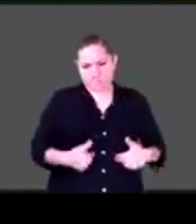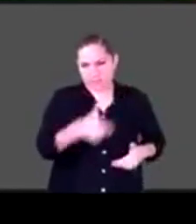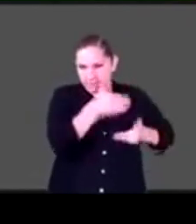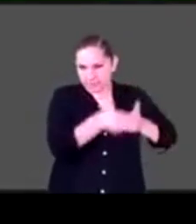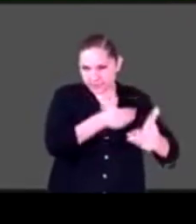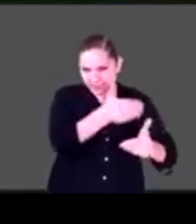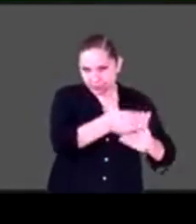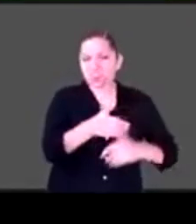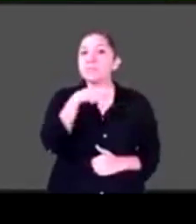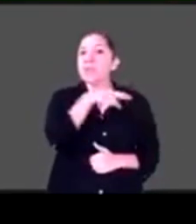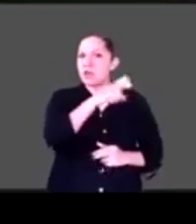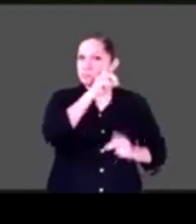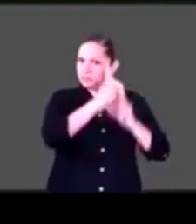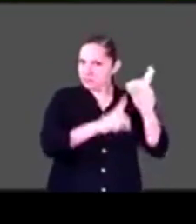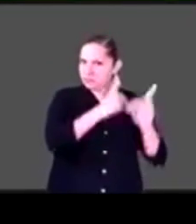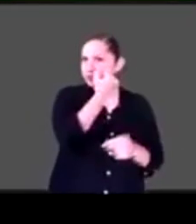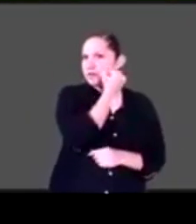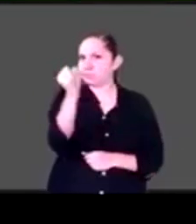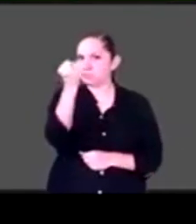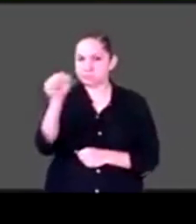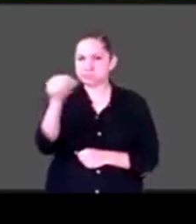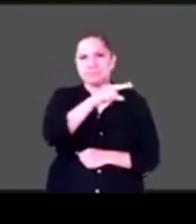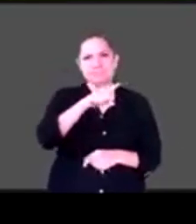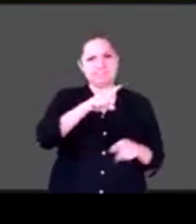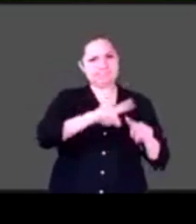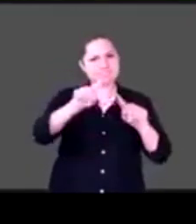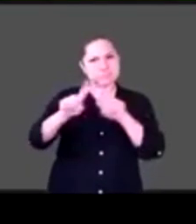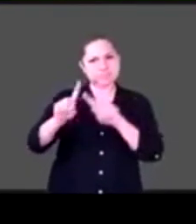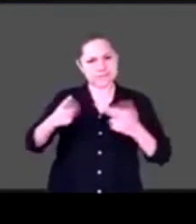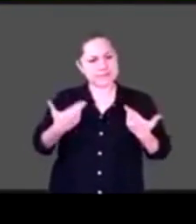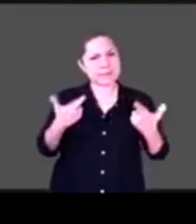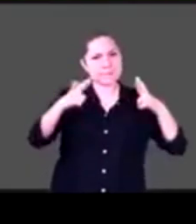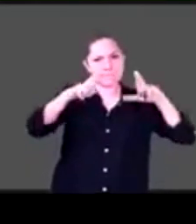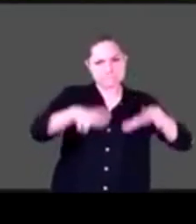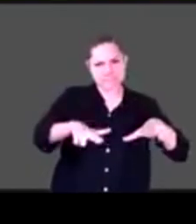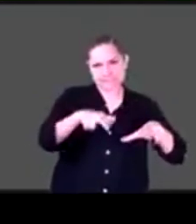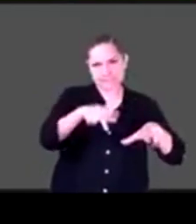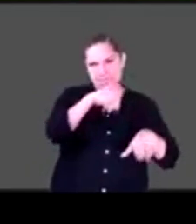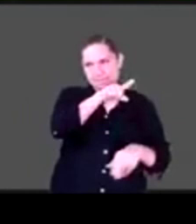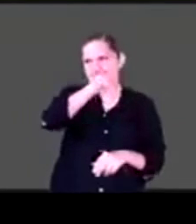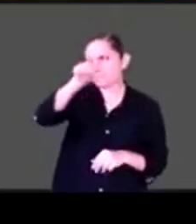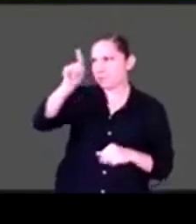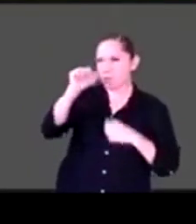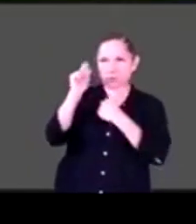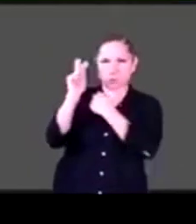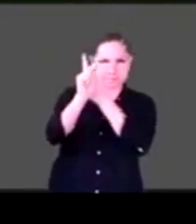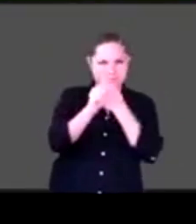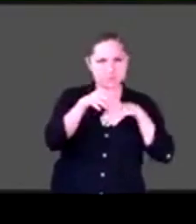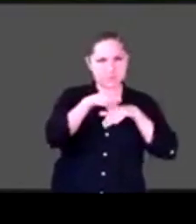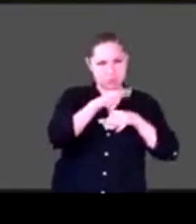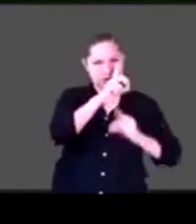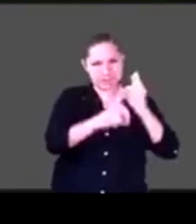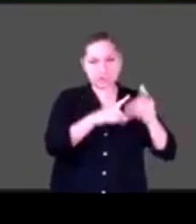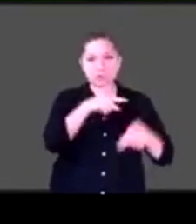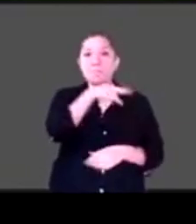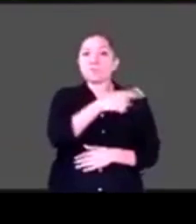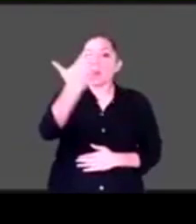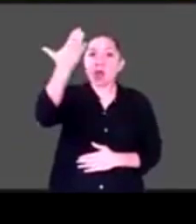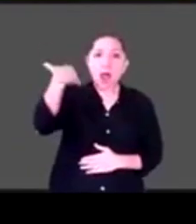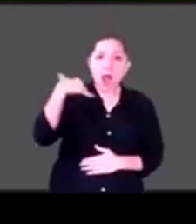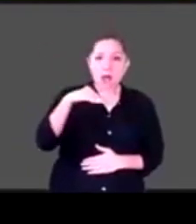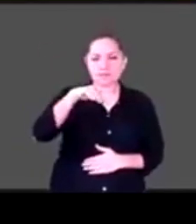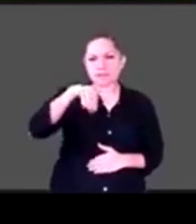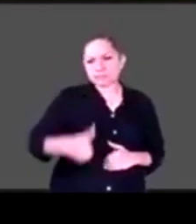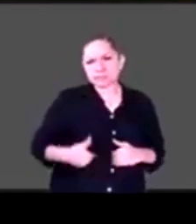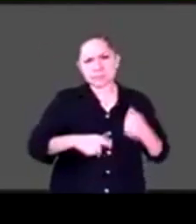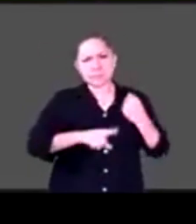representado a México en distintos países, en la especialidad de slalom. Tener una discapacidad no ha sido un obstáculo para que Jorge haya sido ocho veces campeón